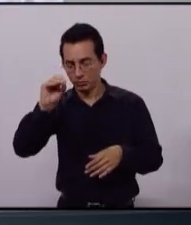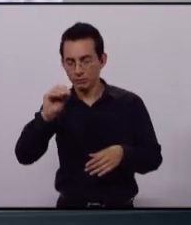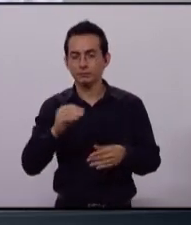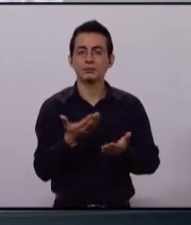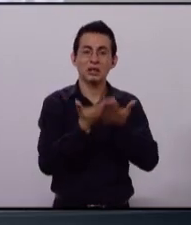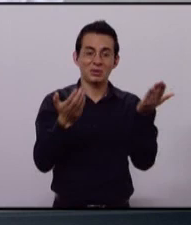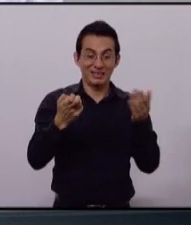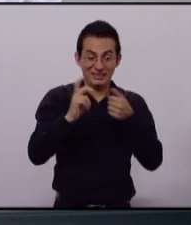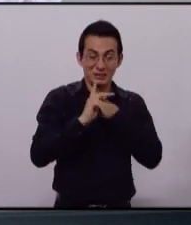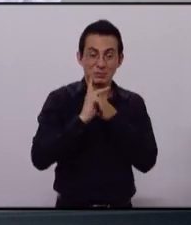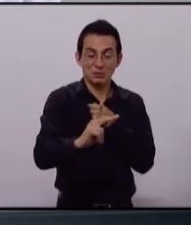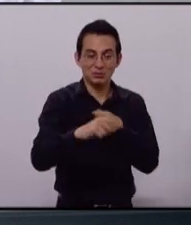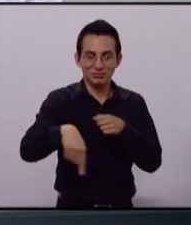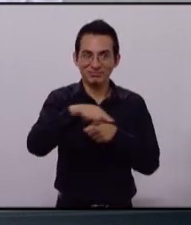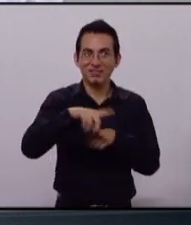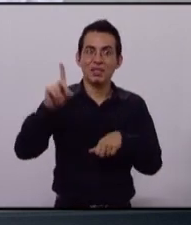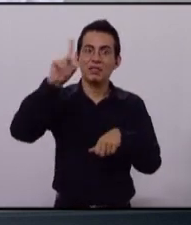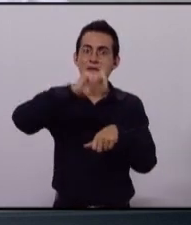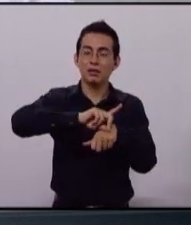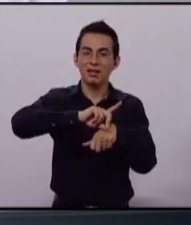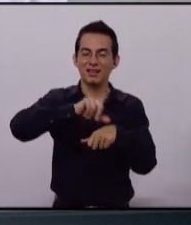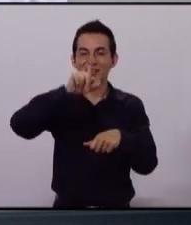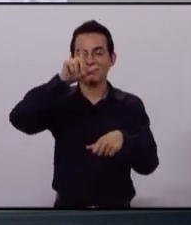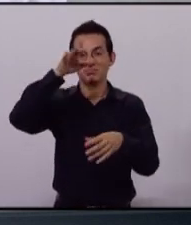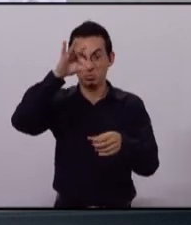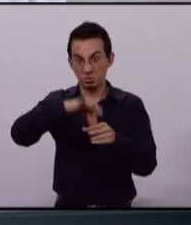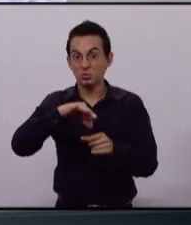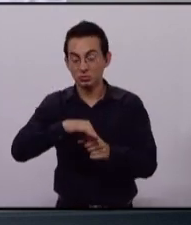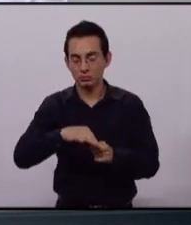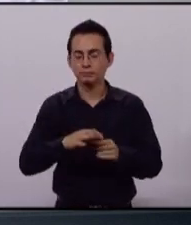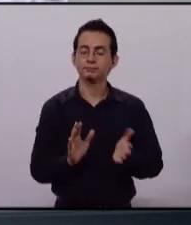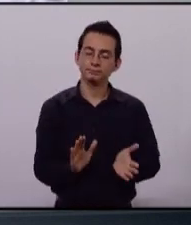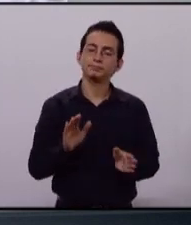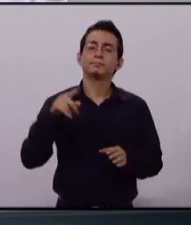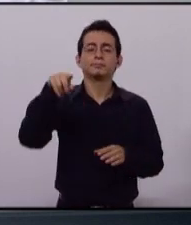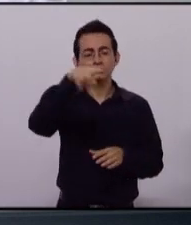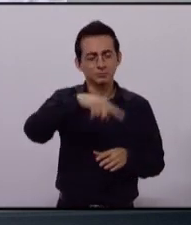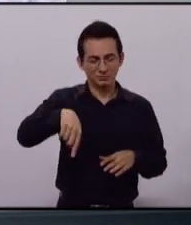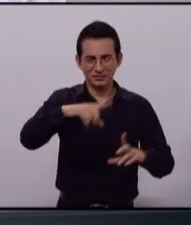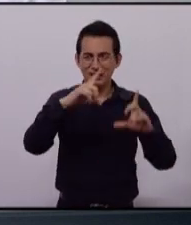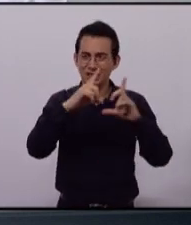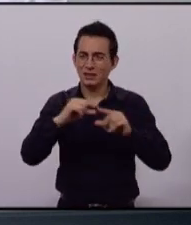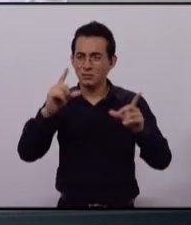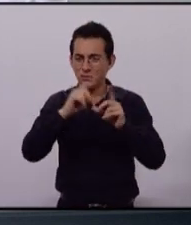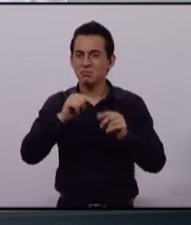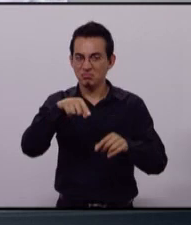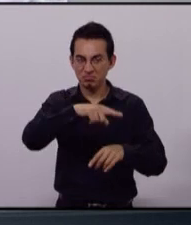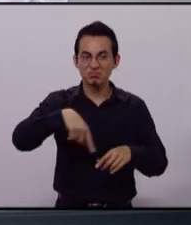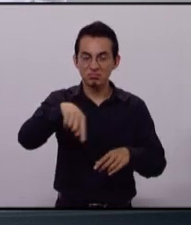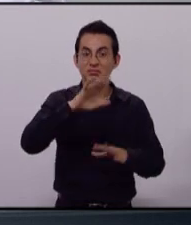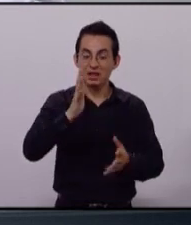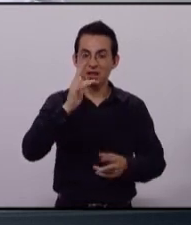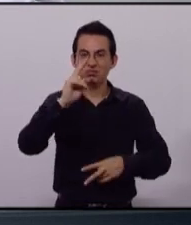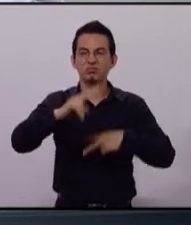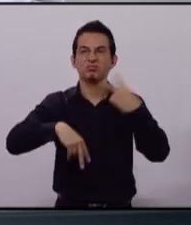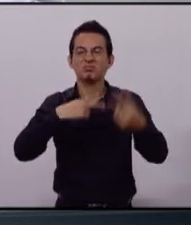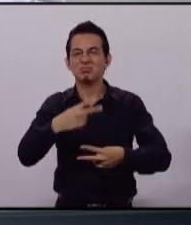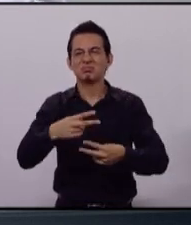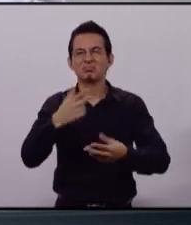y día de votación los zapopanos vamos a salir a votar. Somos